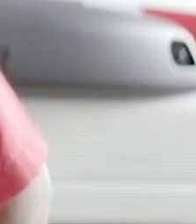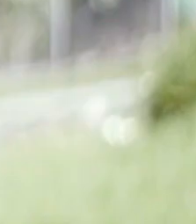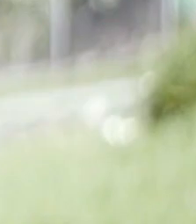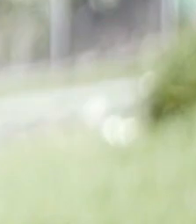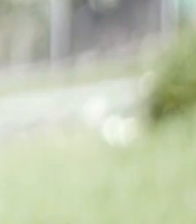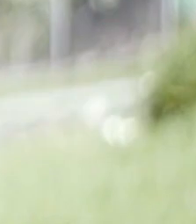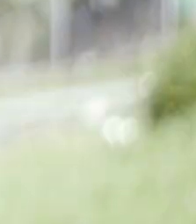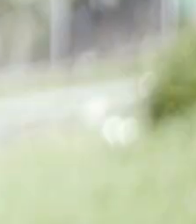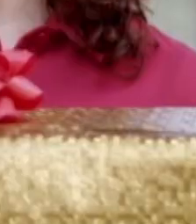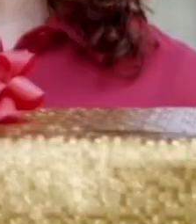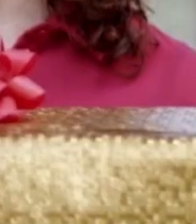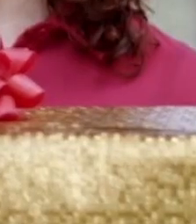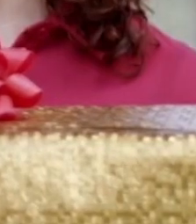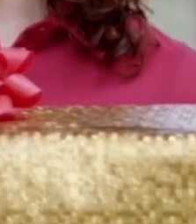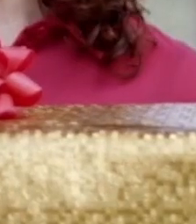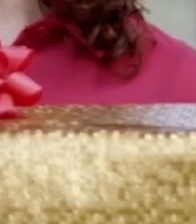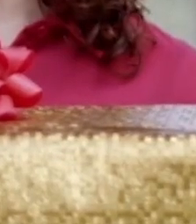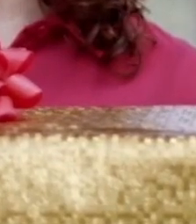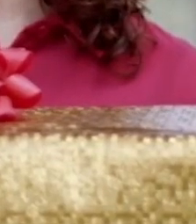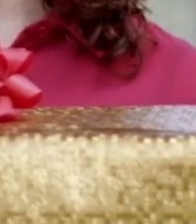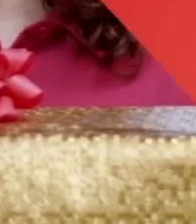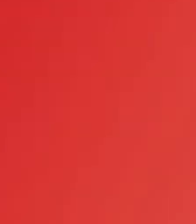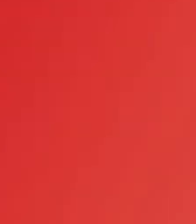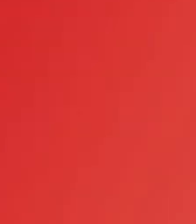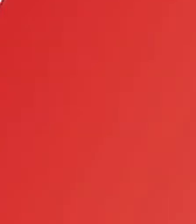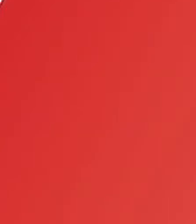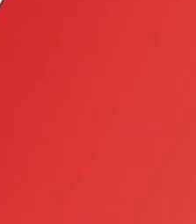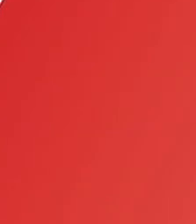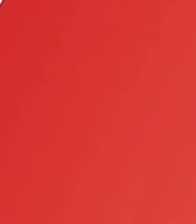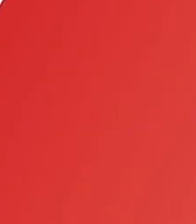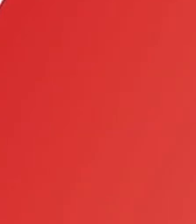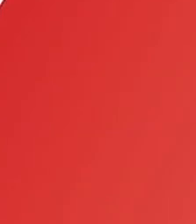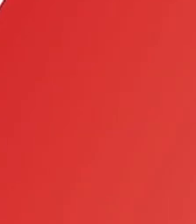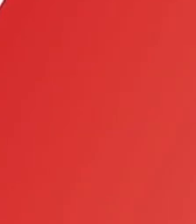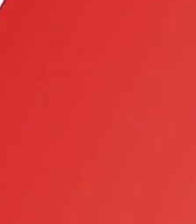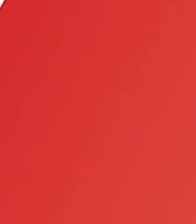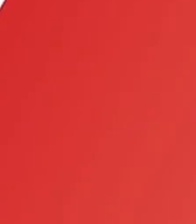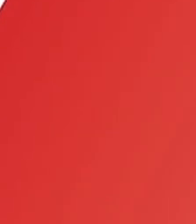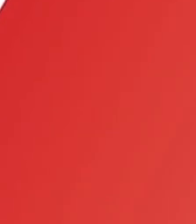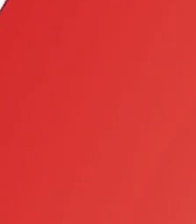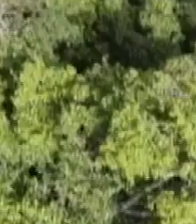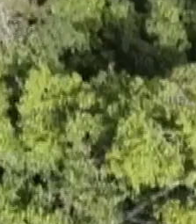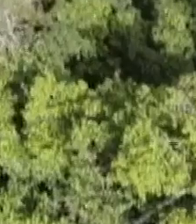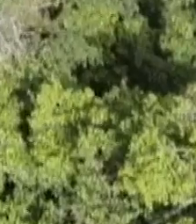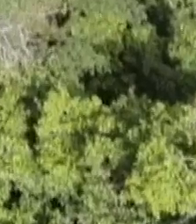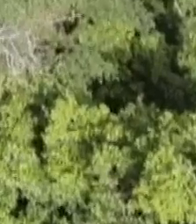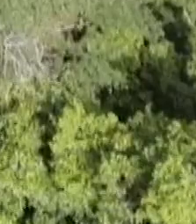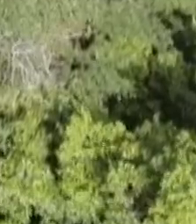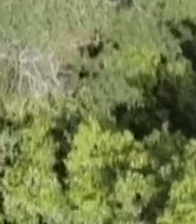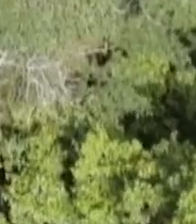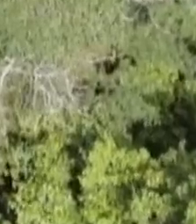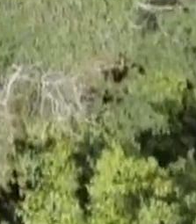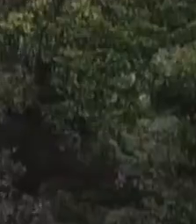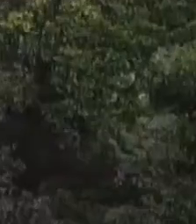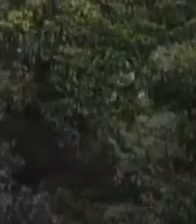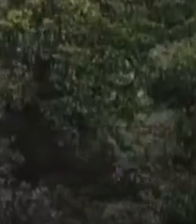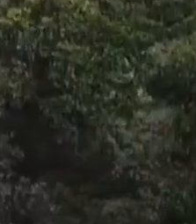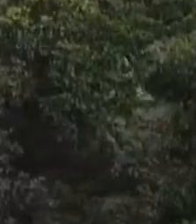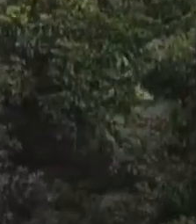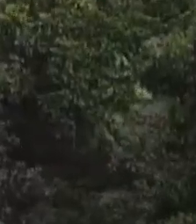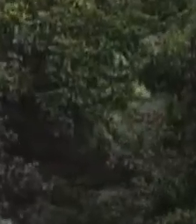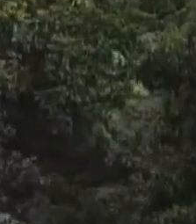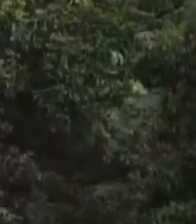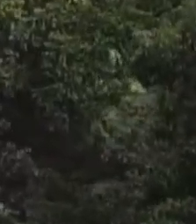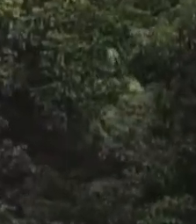siempre. Junta de Protección Social, para hacer el bien, juntos. En conmemoración del Día del